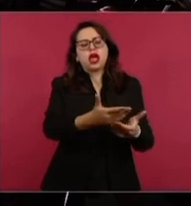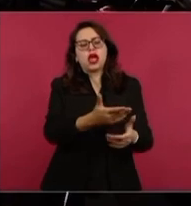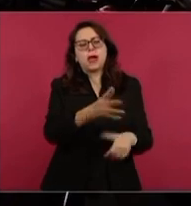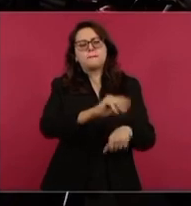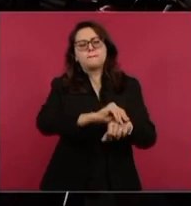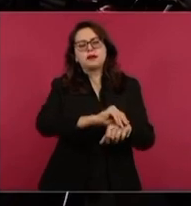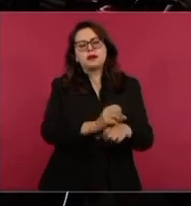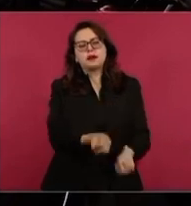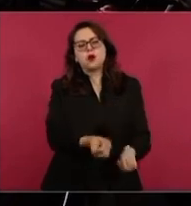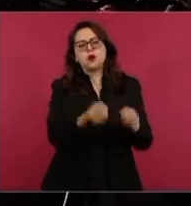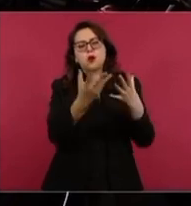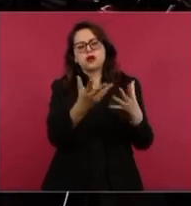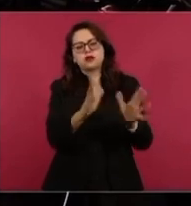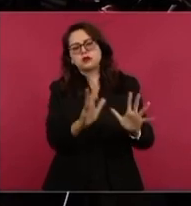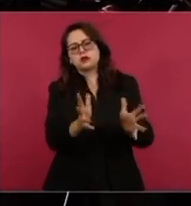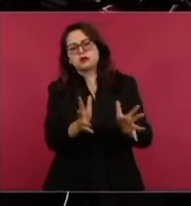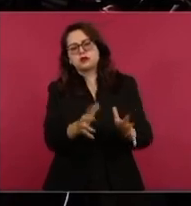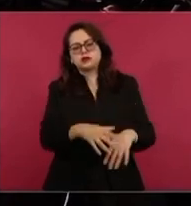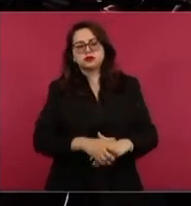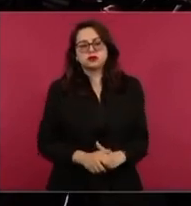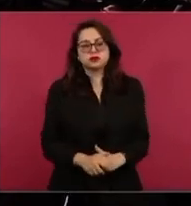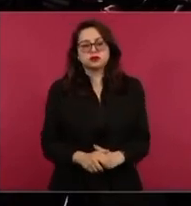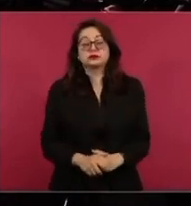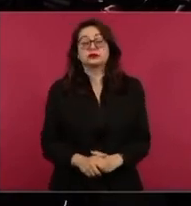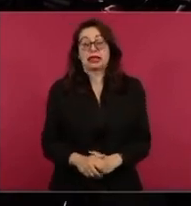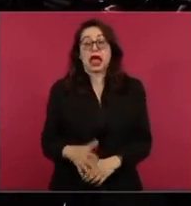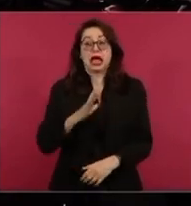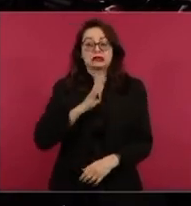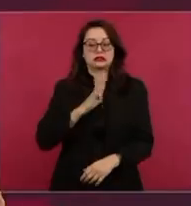actualmente más o menos? Grandes, grandes, tres.